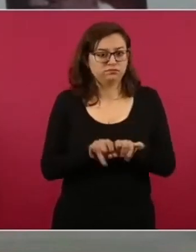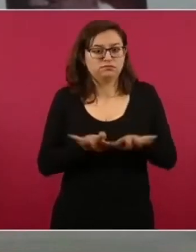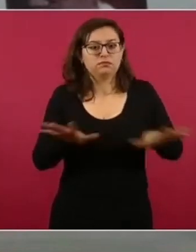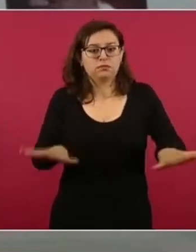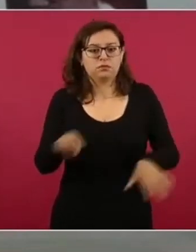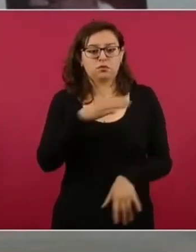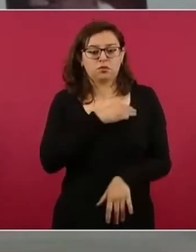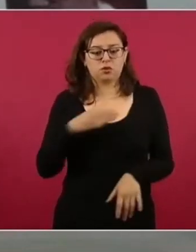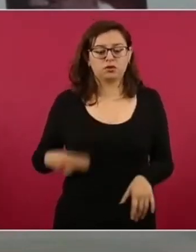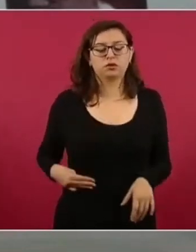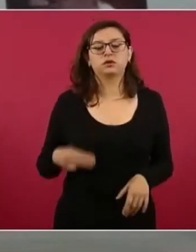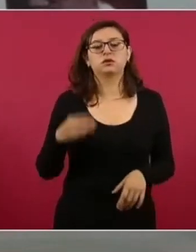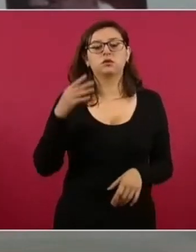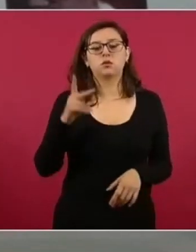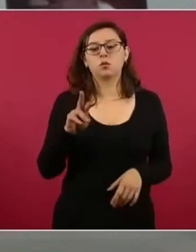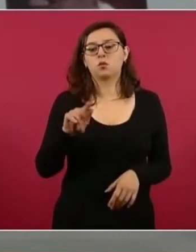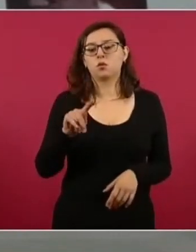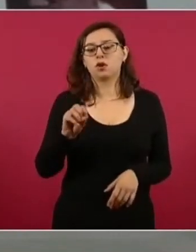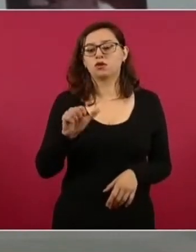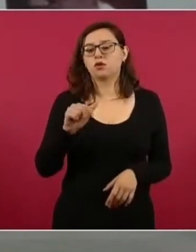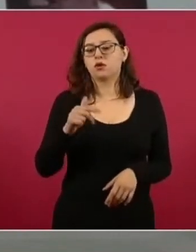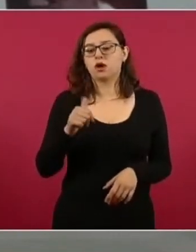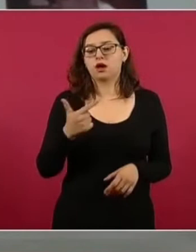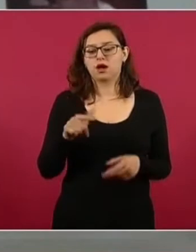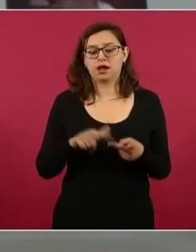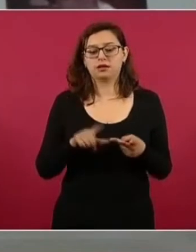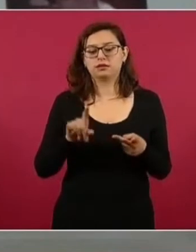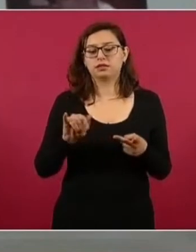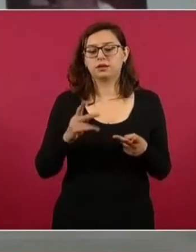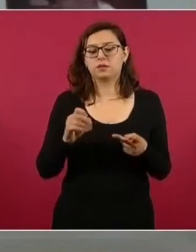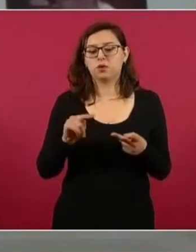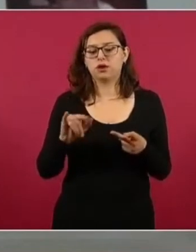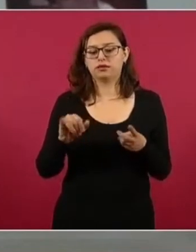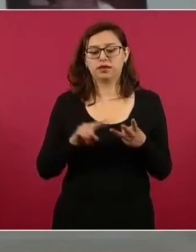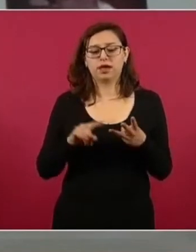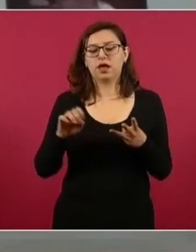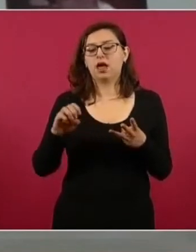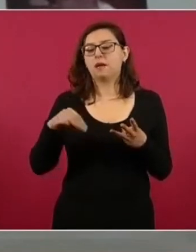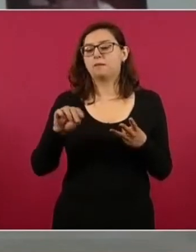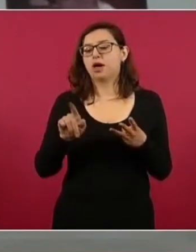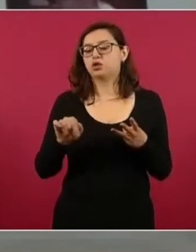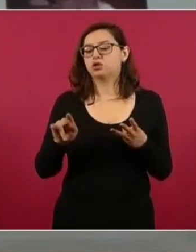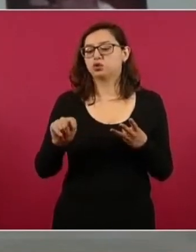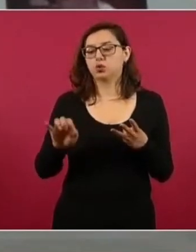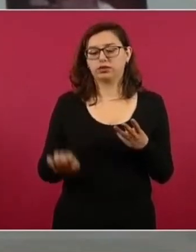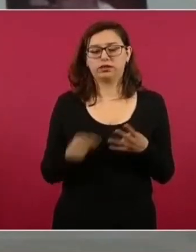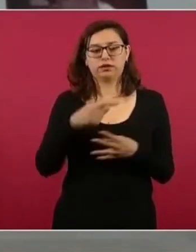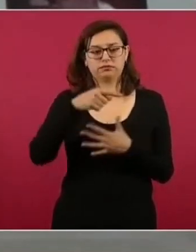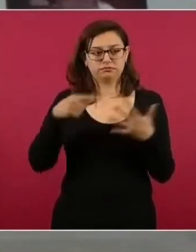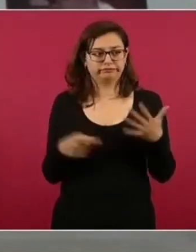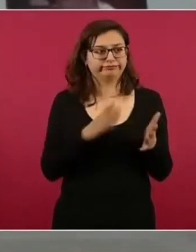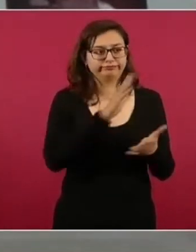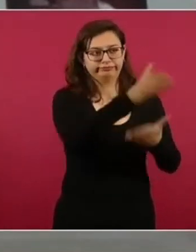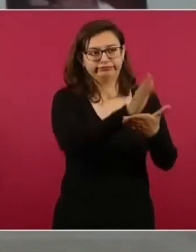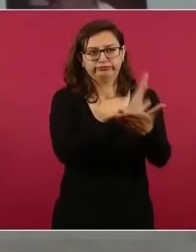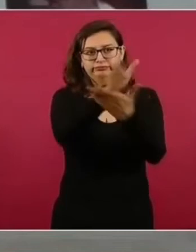municipio en Puerto Ángel, Zipolite, San Agustín, Mazunte. Este personal va a desarrollar